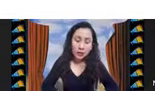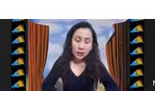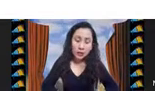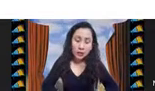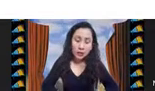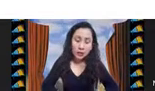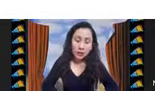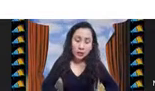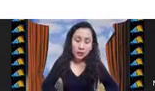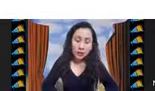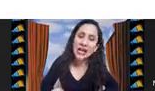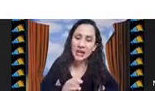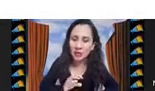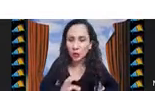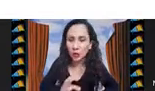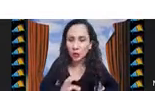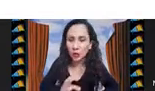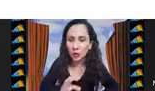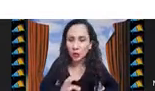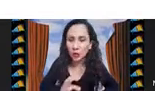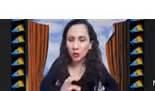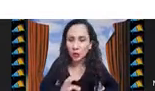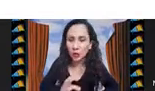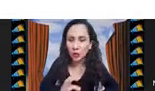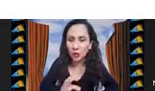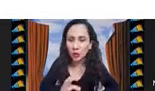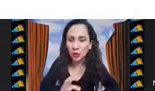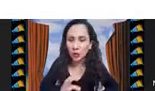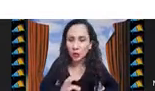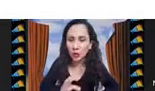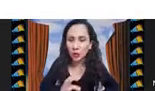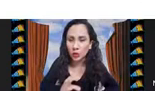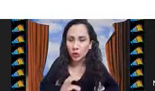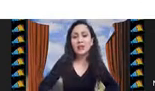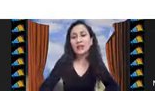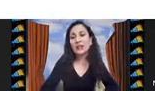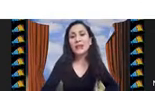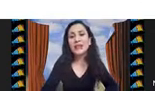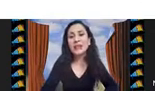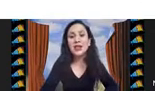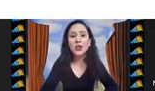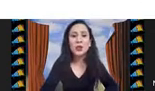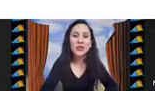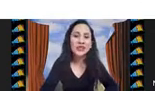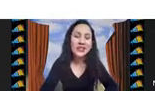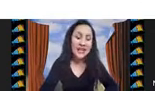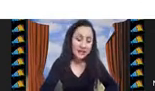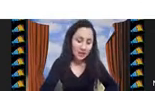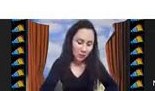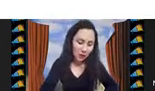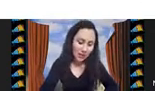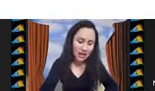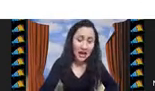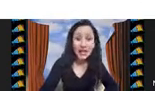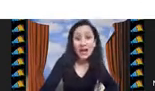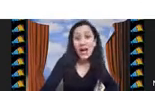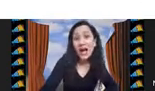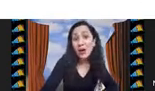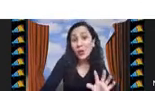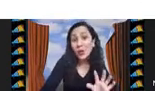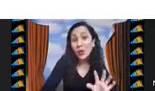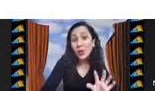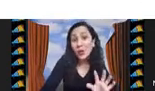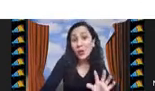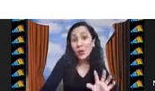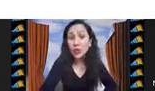No voy a tener garantía de que sea la solución óptima, pero sí de que es una buena solución y terminan siendo, pues, digamos que la